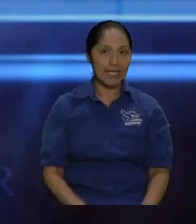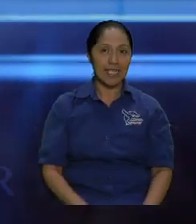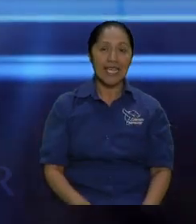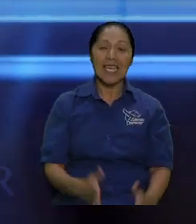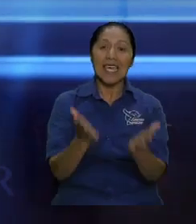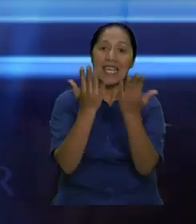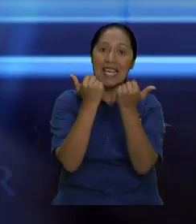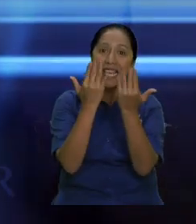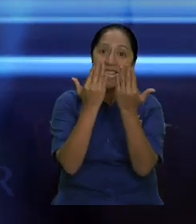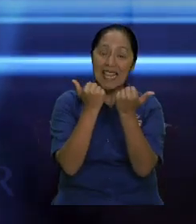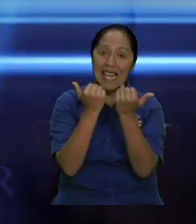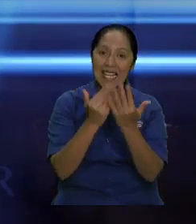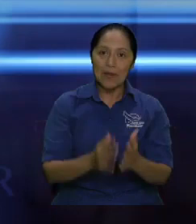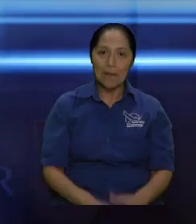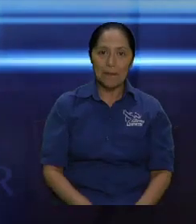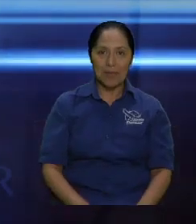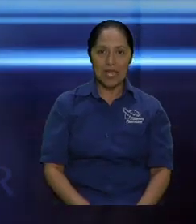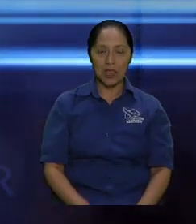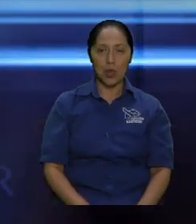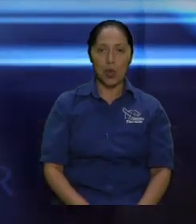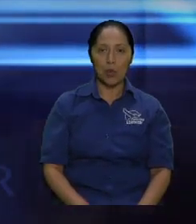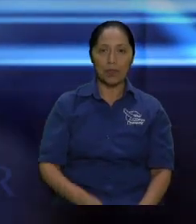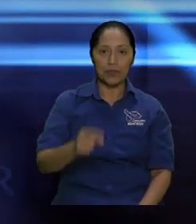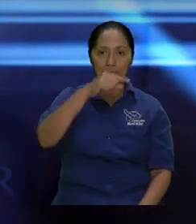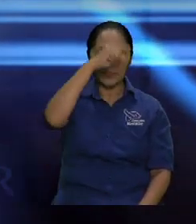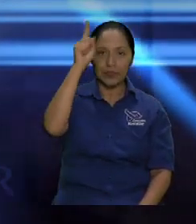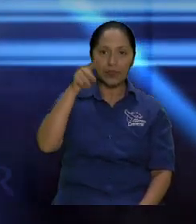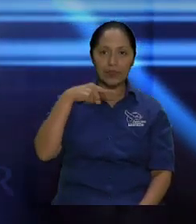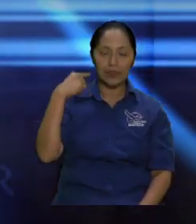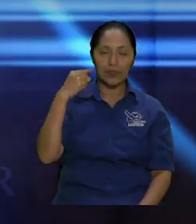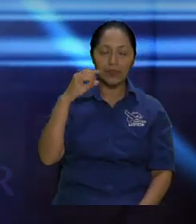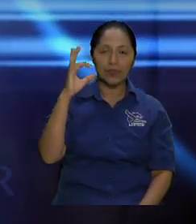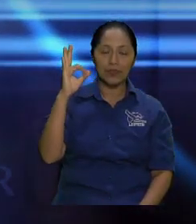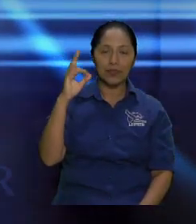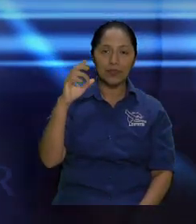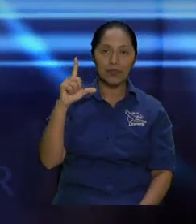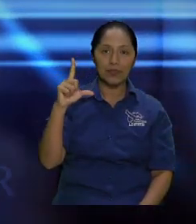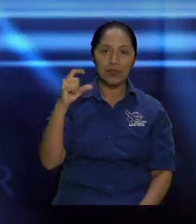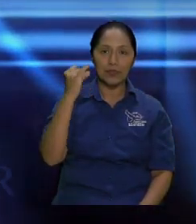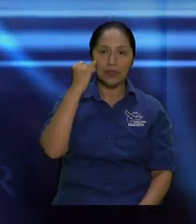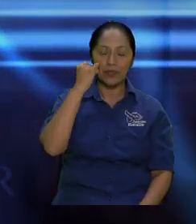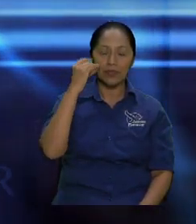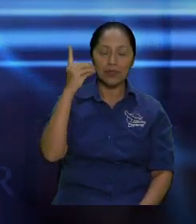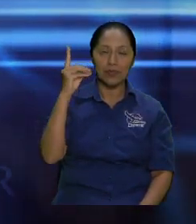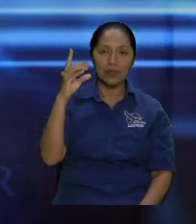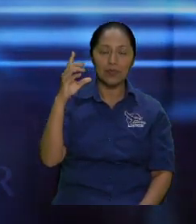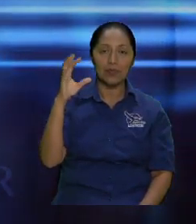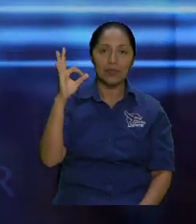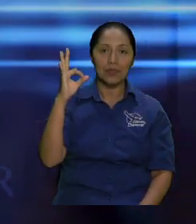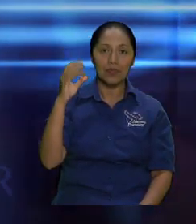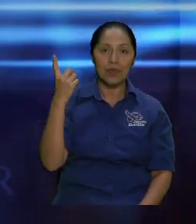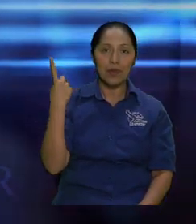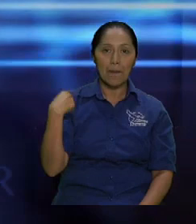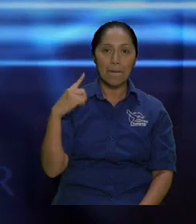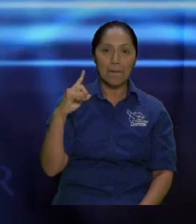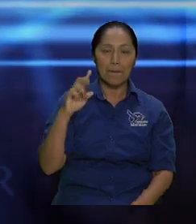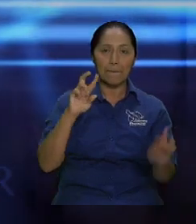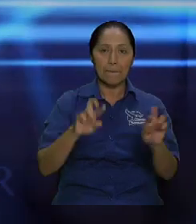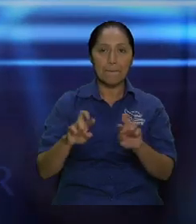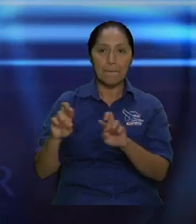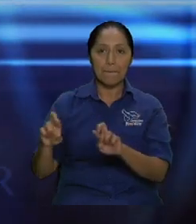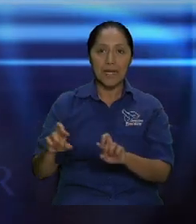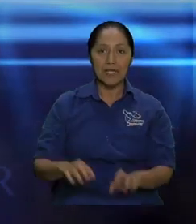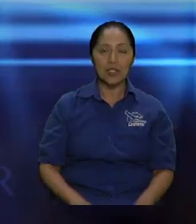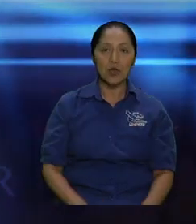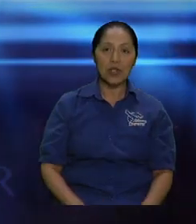es para los adultos los cuales por la práctica tienen los sentidos ejercitados para discernir el